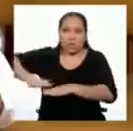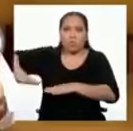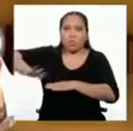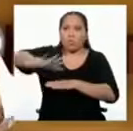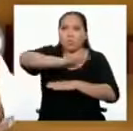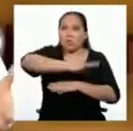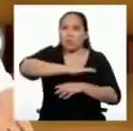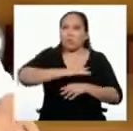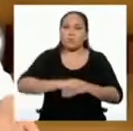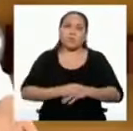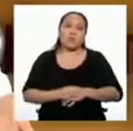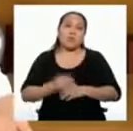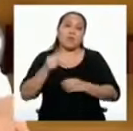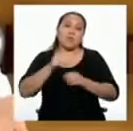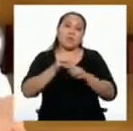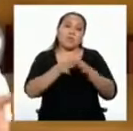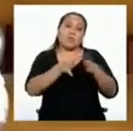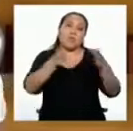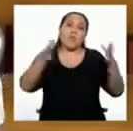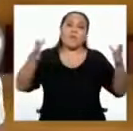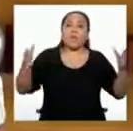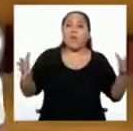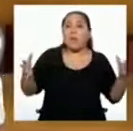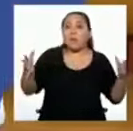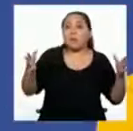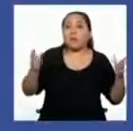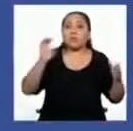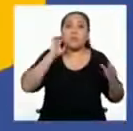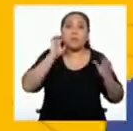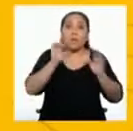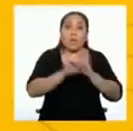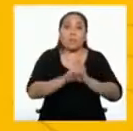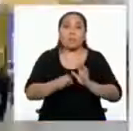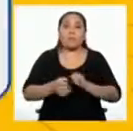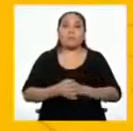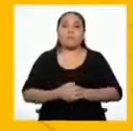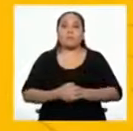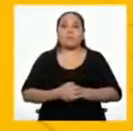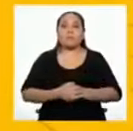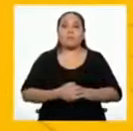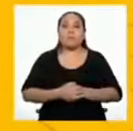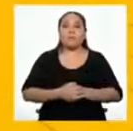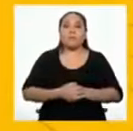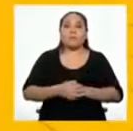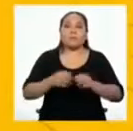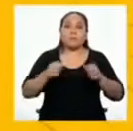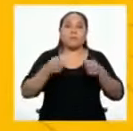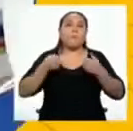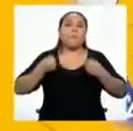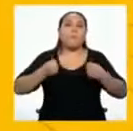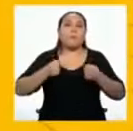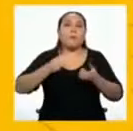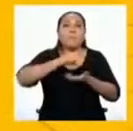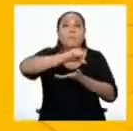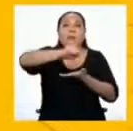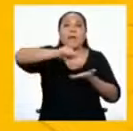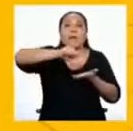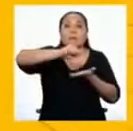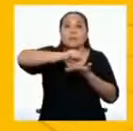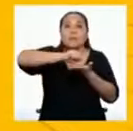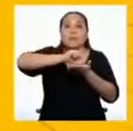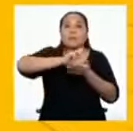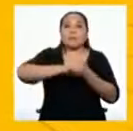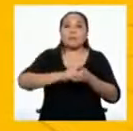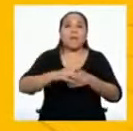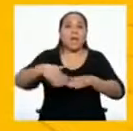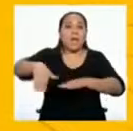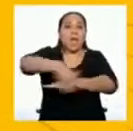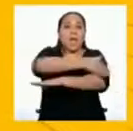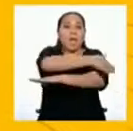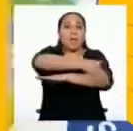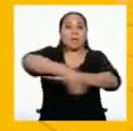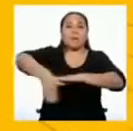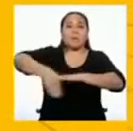Estos espacios pueden ser abiertos. Por ejemplo, plazas, calles,